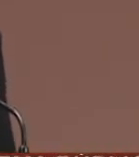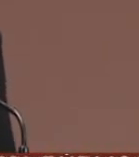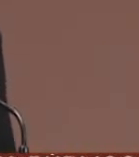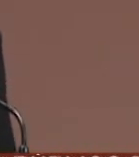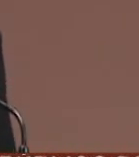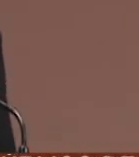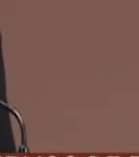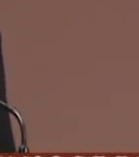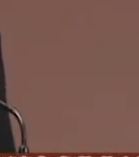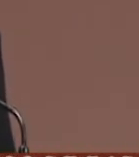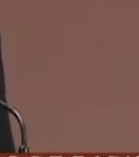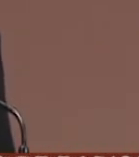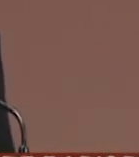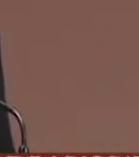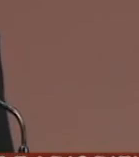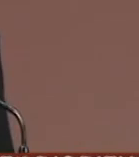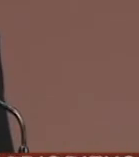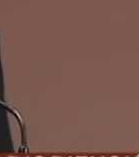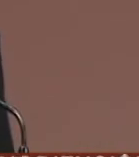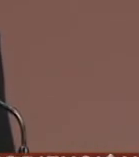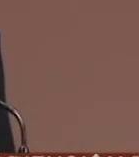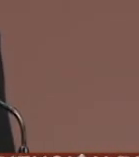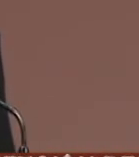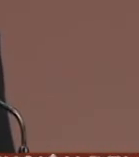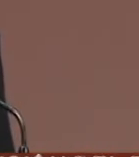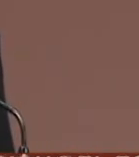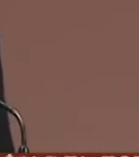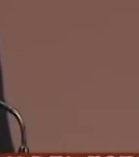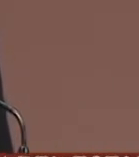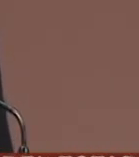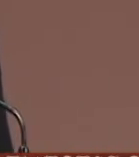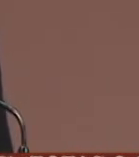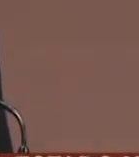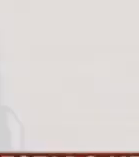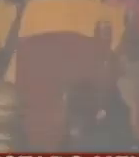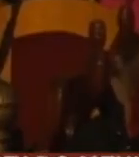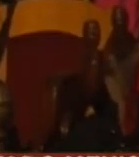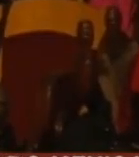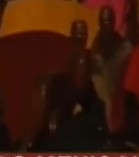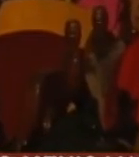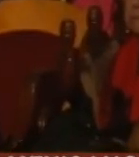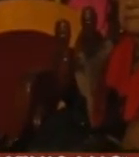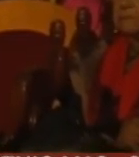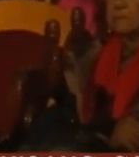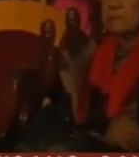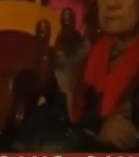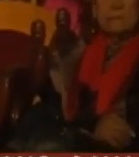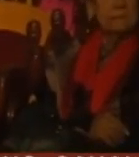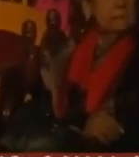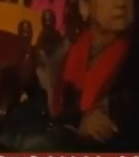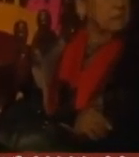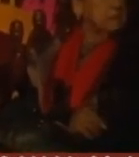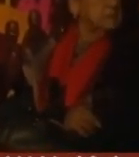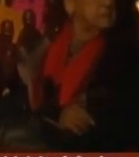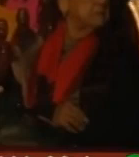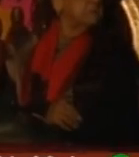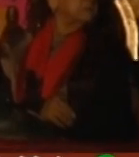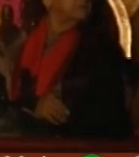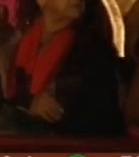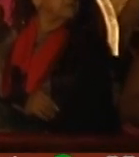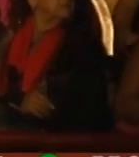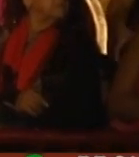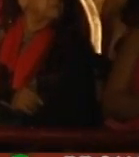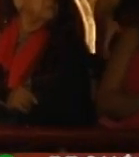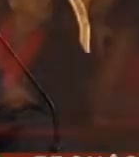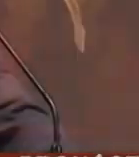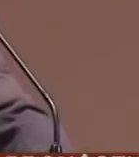Cervantes y eso ha permitido desplegar un enorme programa Cervantes Cervantes como digo soñó con América por